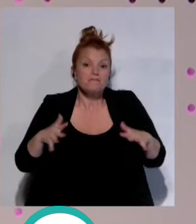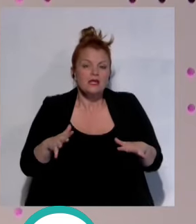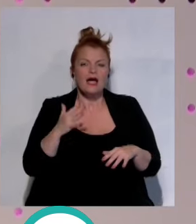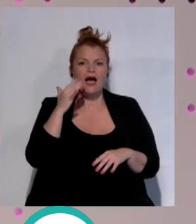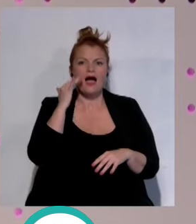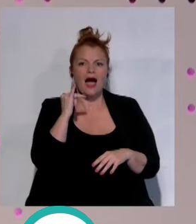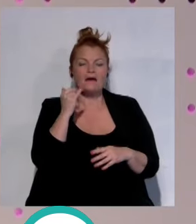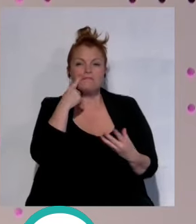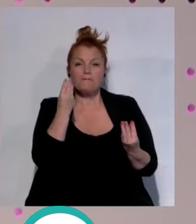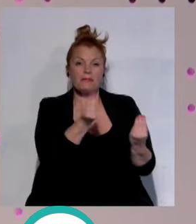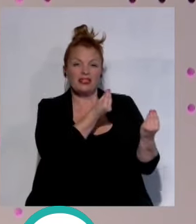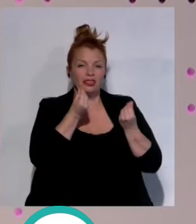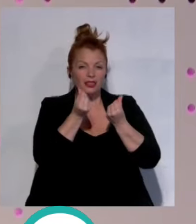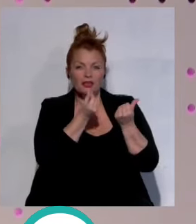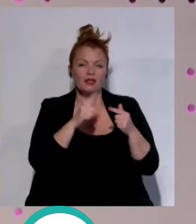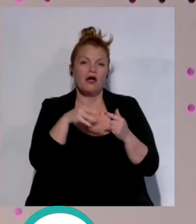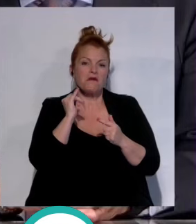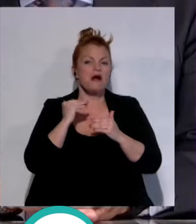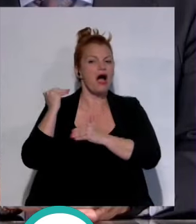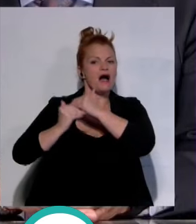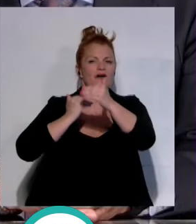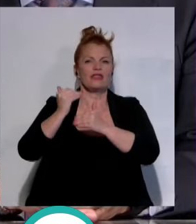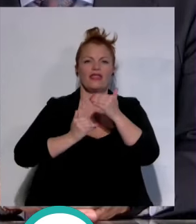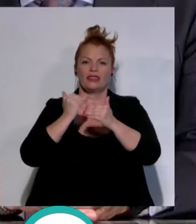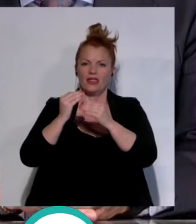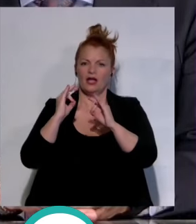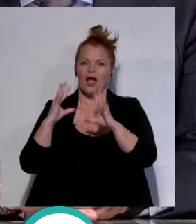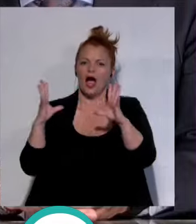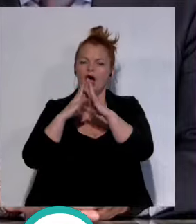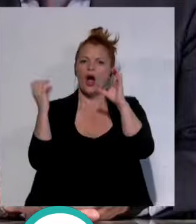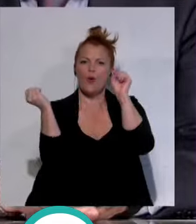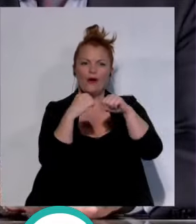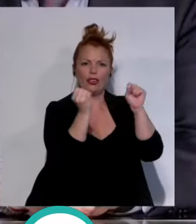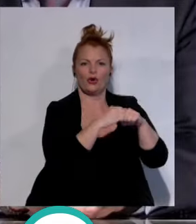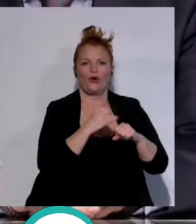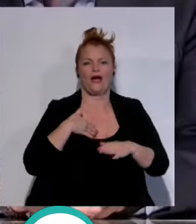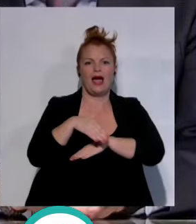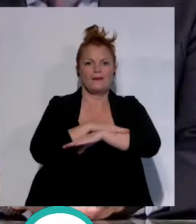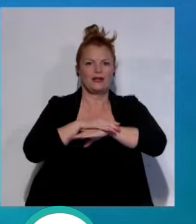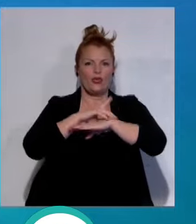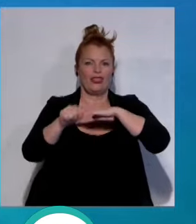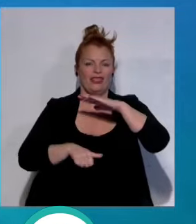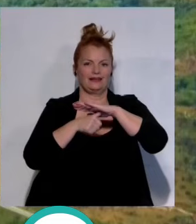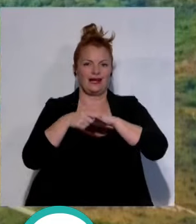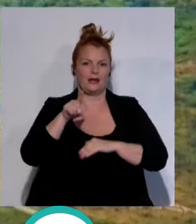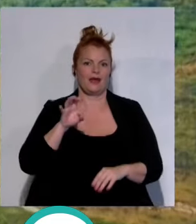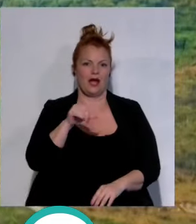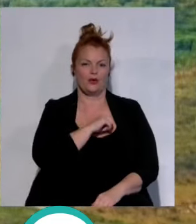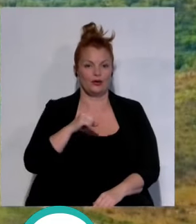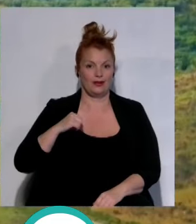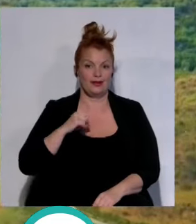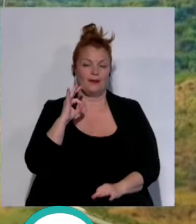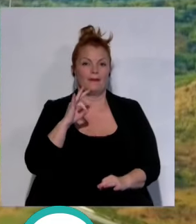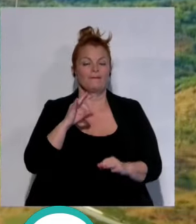Y percibo que ha habido avances de acuerdos entre las administraciones centrales y la autonómica. Sobre la burocracia, ha